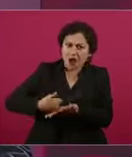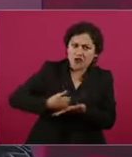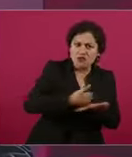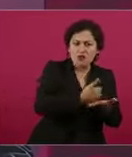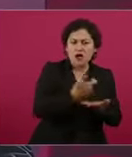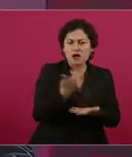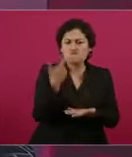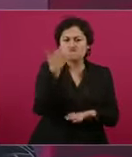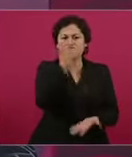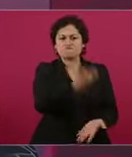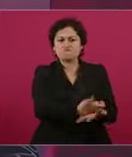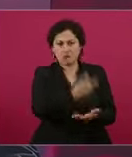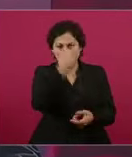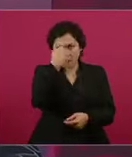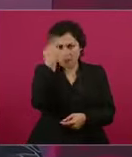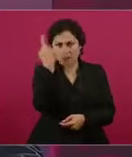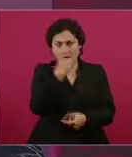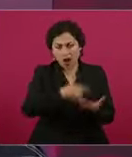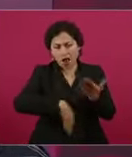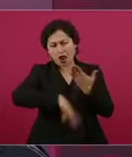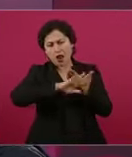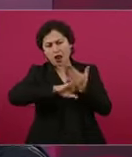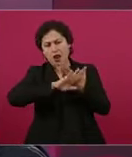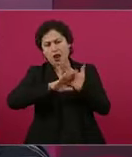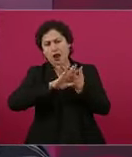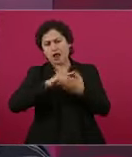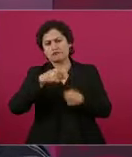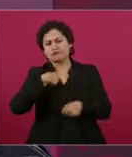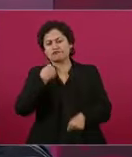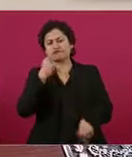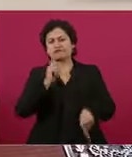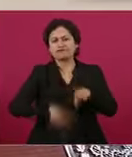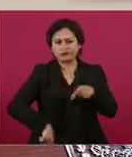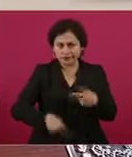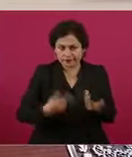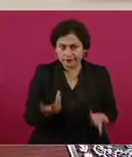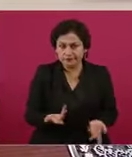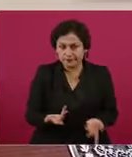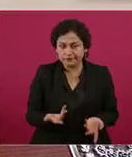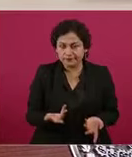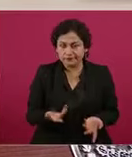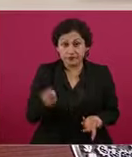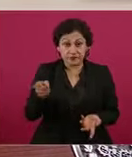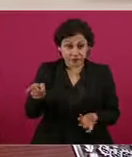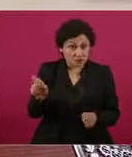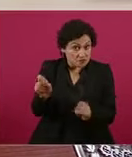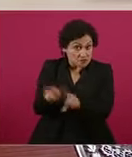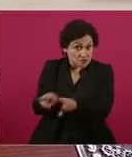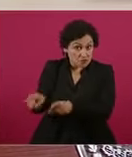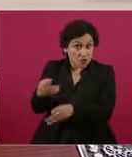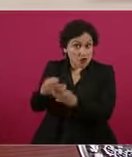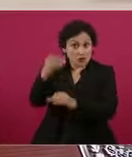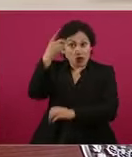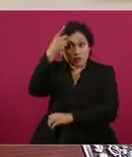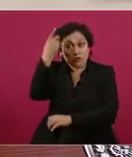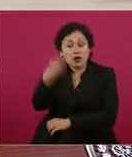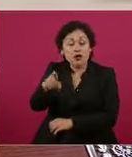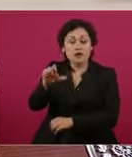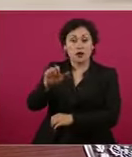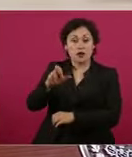fueron los que se quedaron con Aeroméxico. Y así